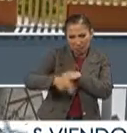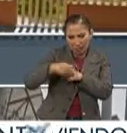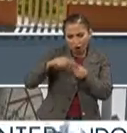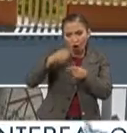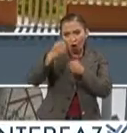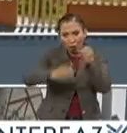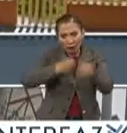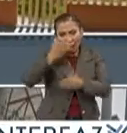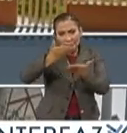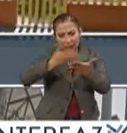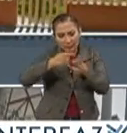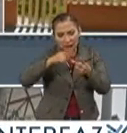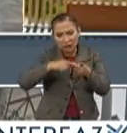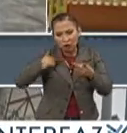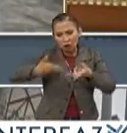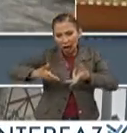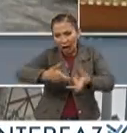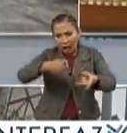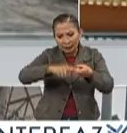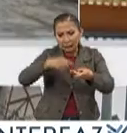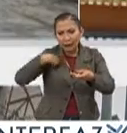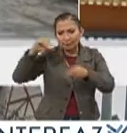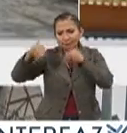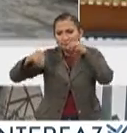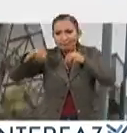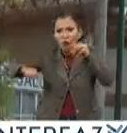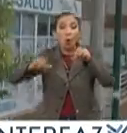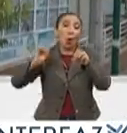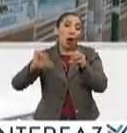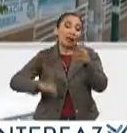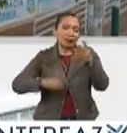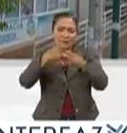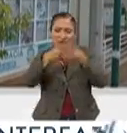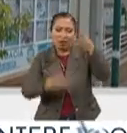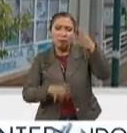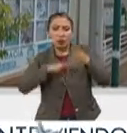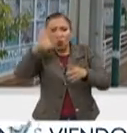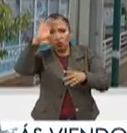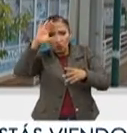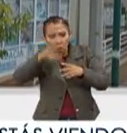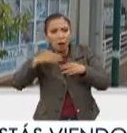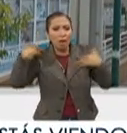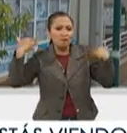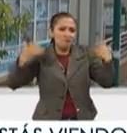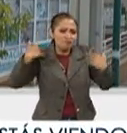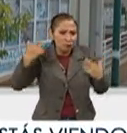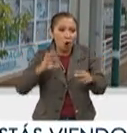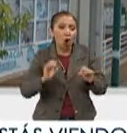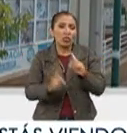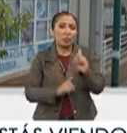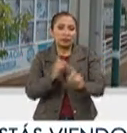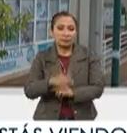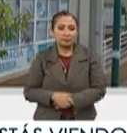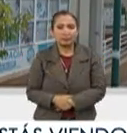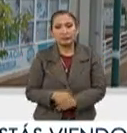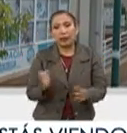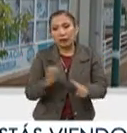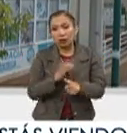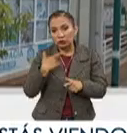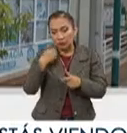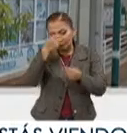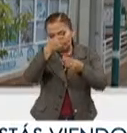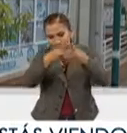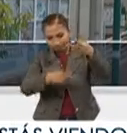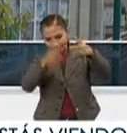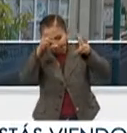obras y servicios, infraestructura urbana, equipamiento o actividades en general que pueden ser culturales, de recreación o deportivas. Entonces, dentro,